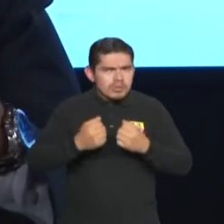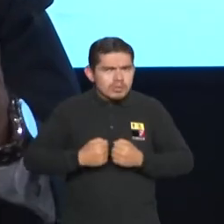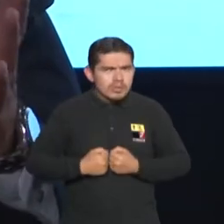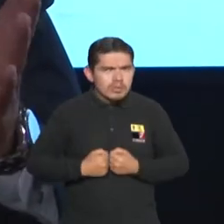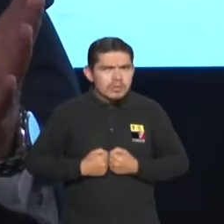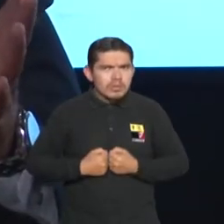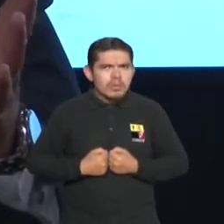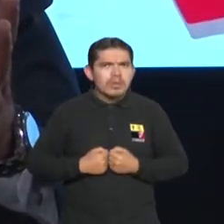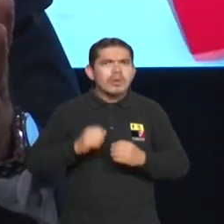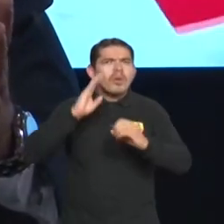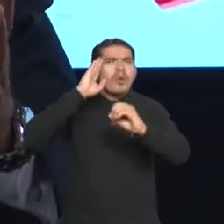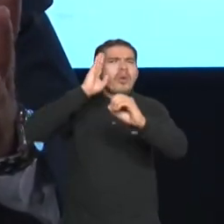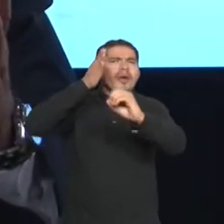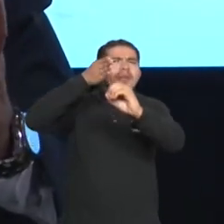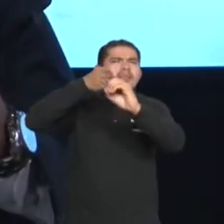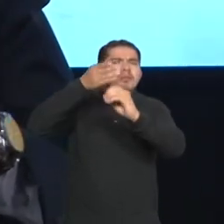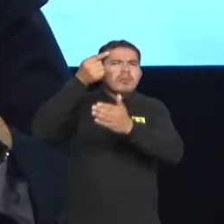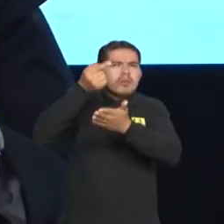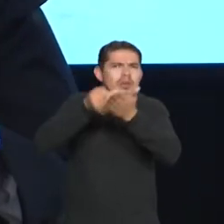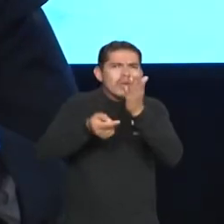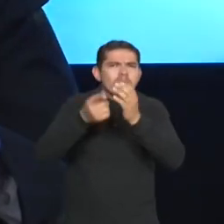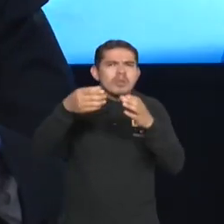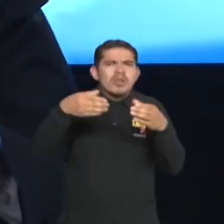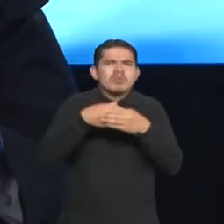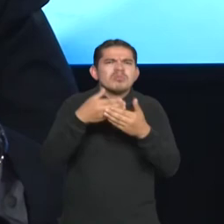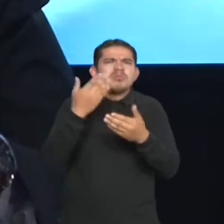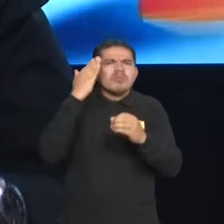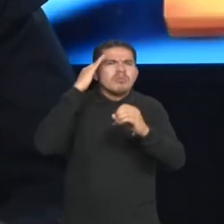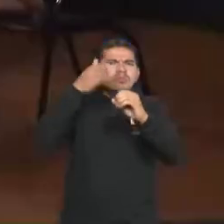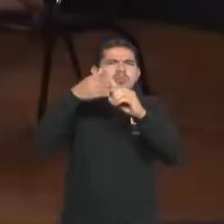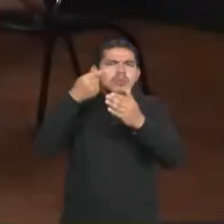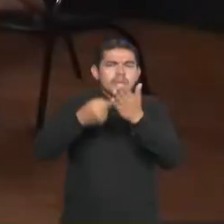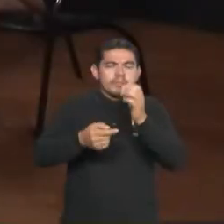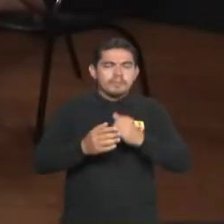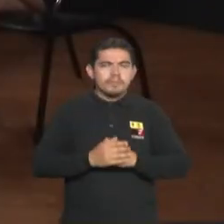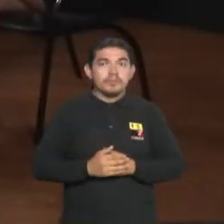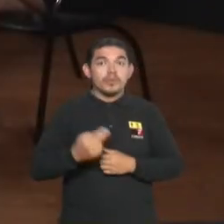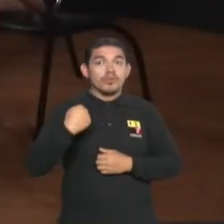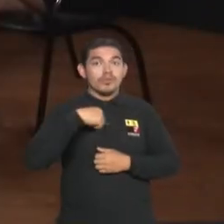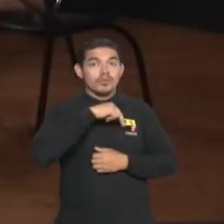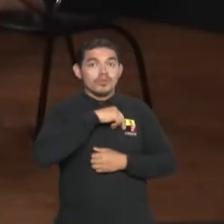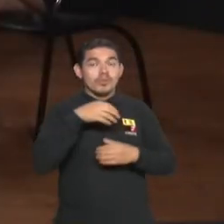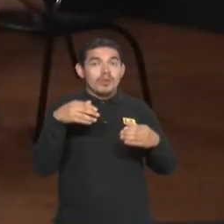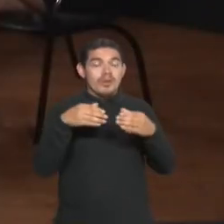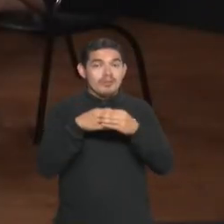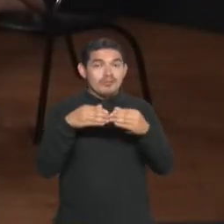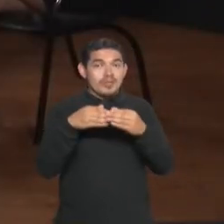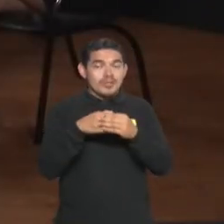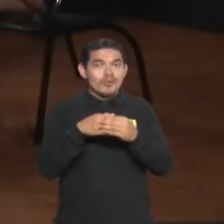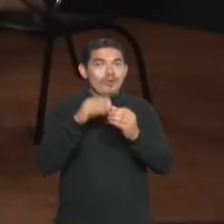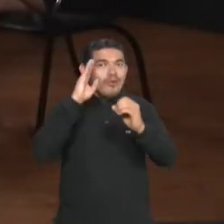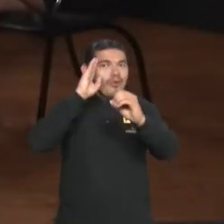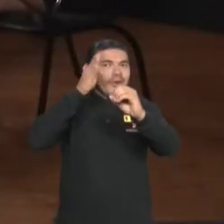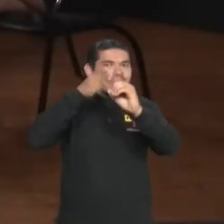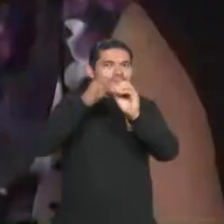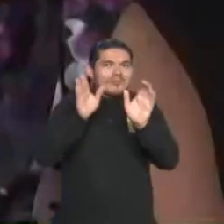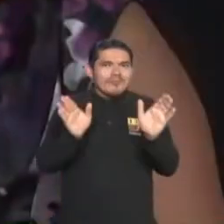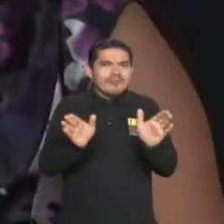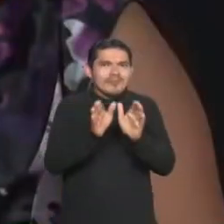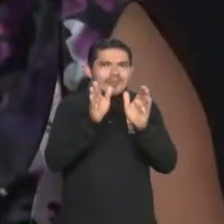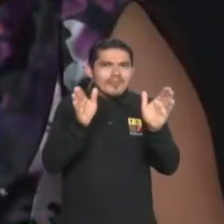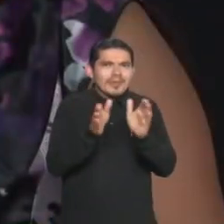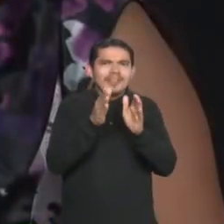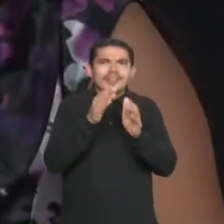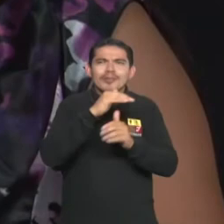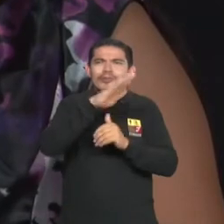¿a qué van ustedes directamente al crearse esa asociación? Nosotros como asociación en primera instancia buscamos el fomentar, el